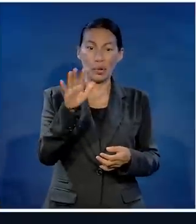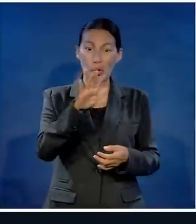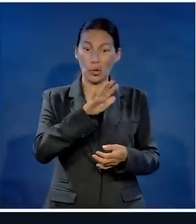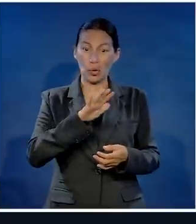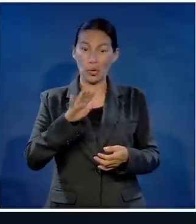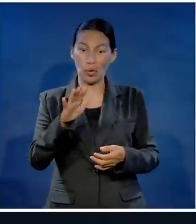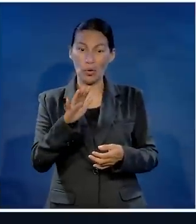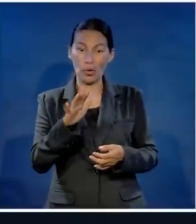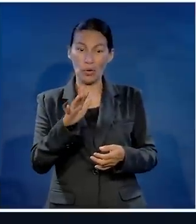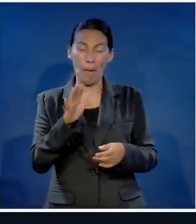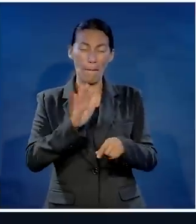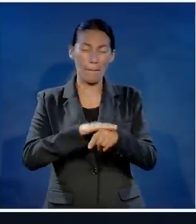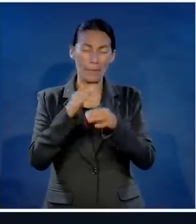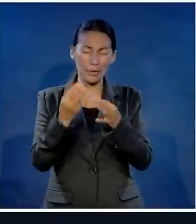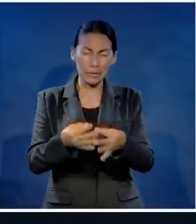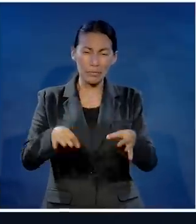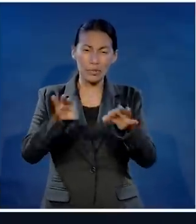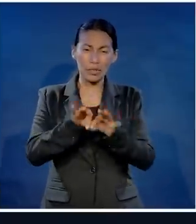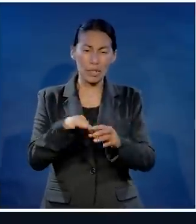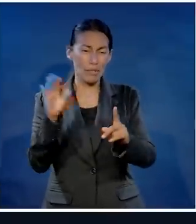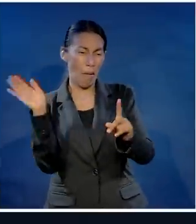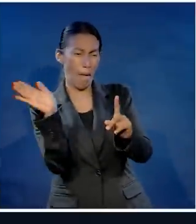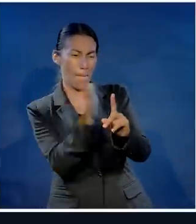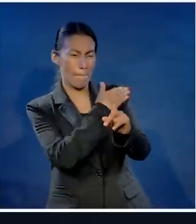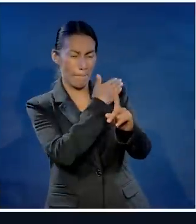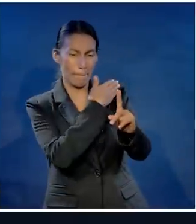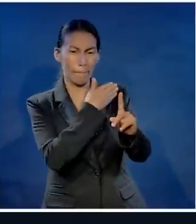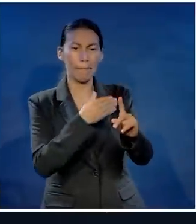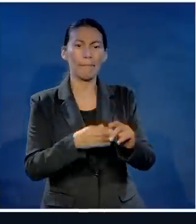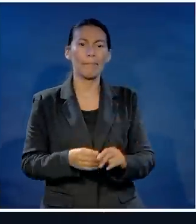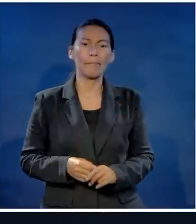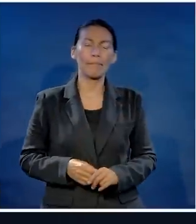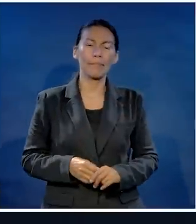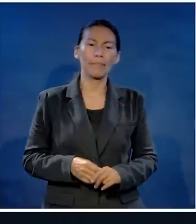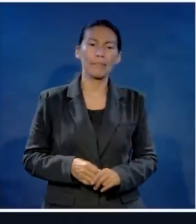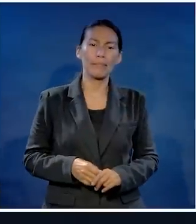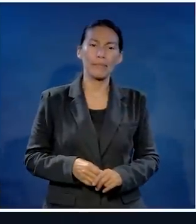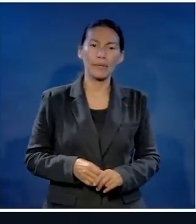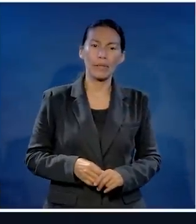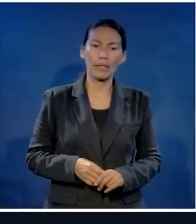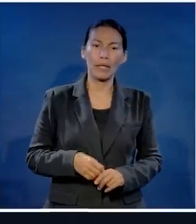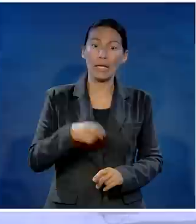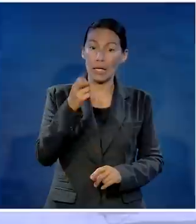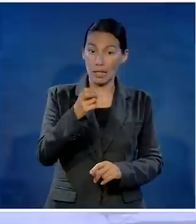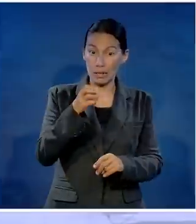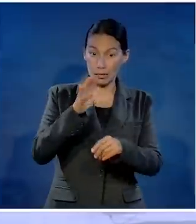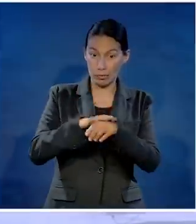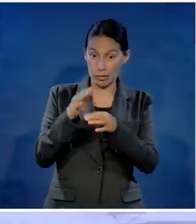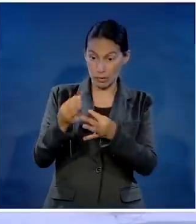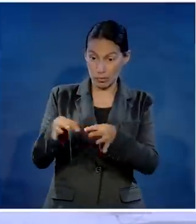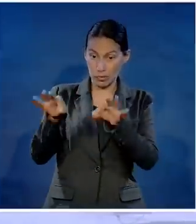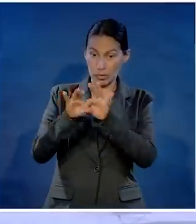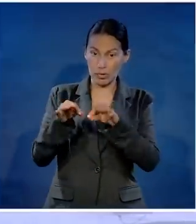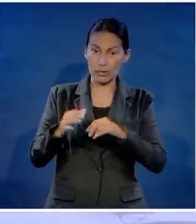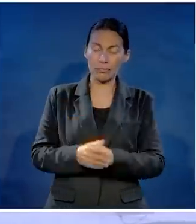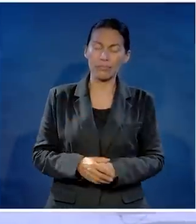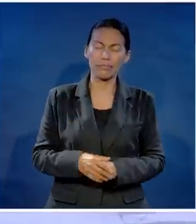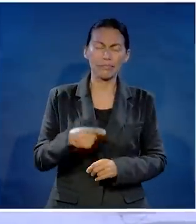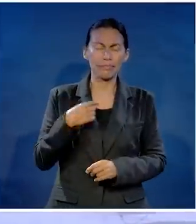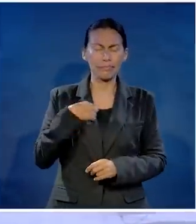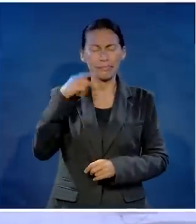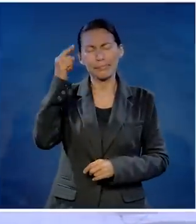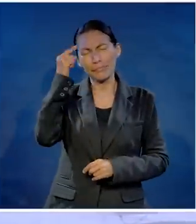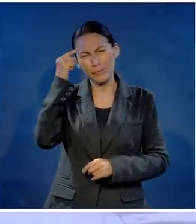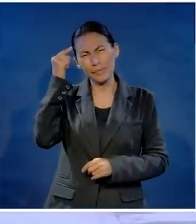premio. Toda la atención mediática se la llevó el momento en que este caballero pone una cachetada en el rostro de la otra persona.